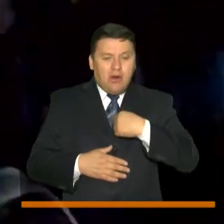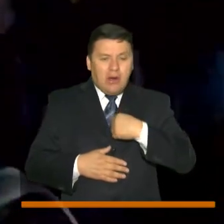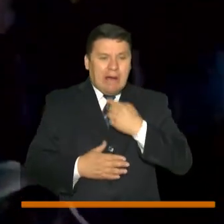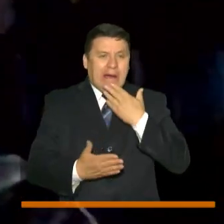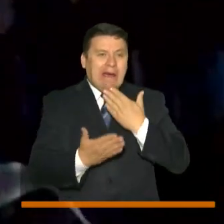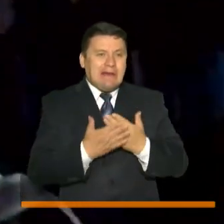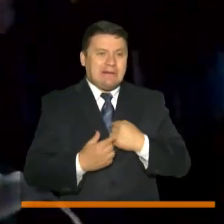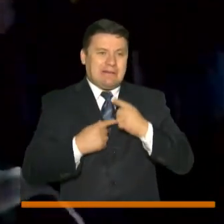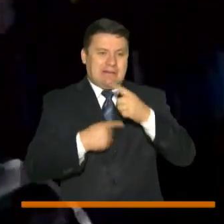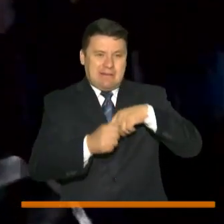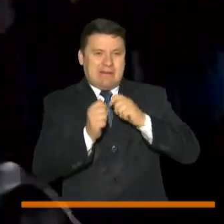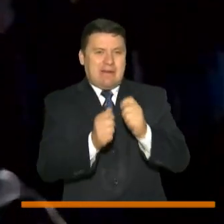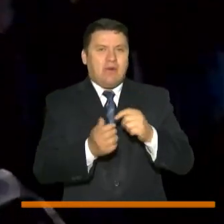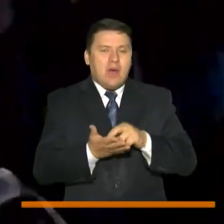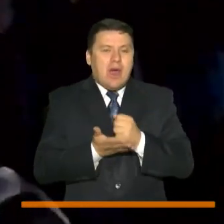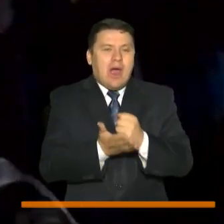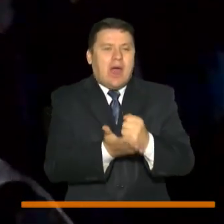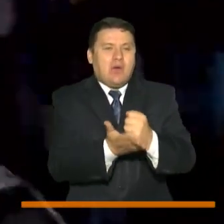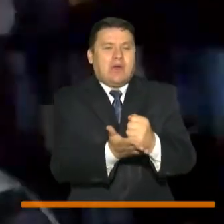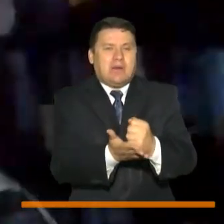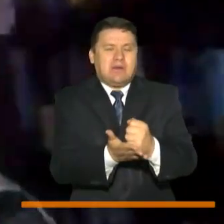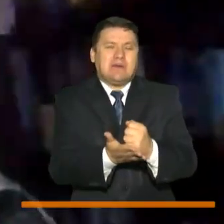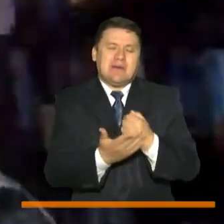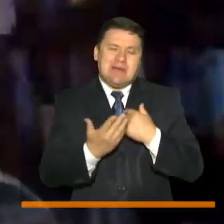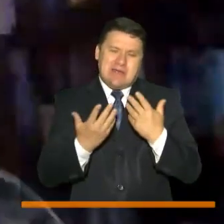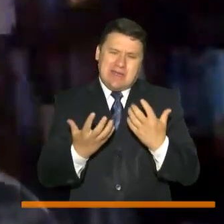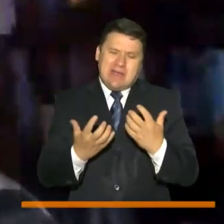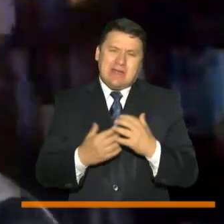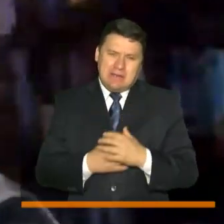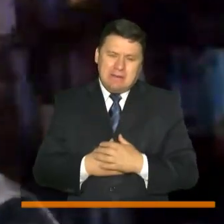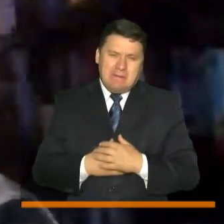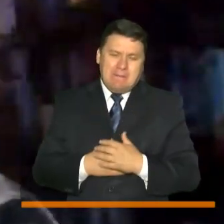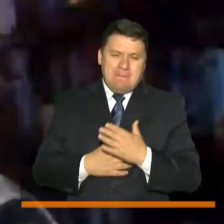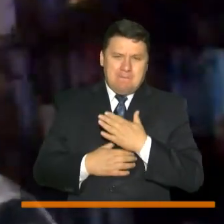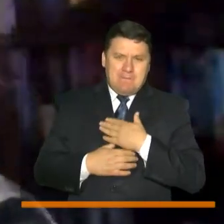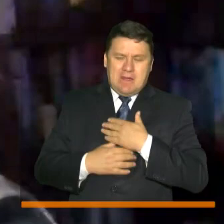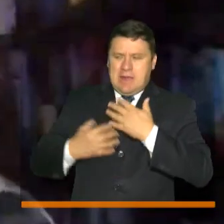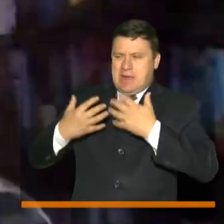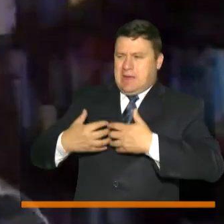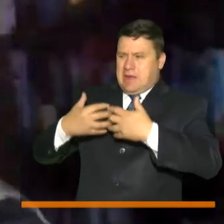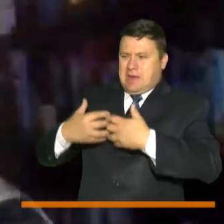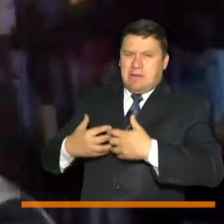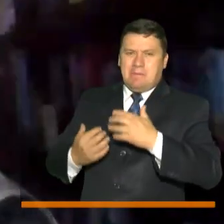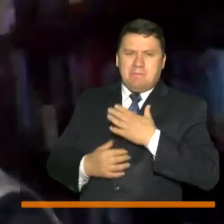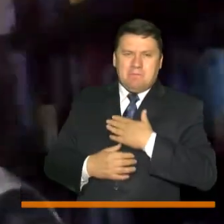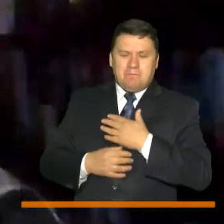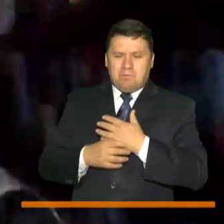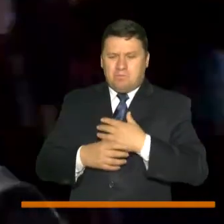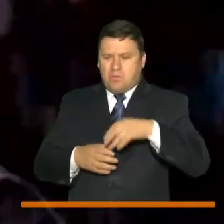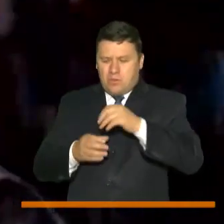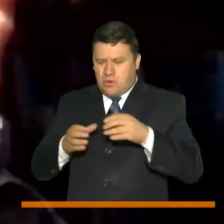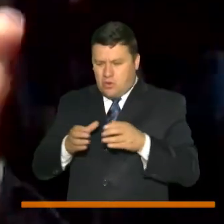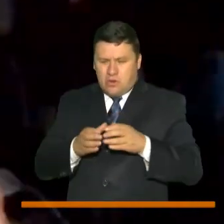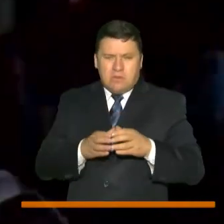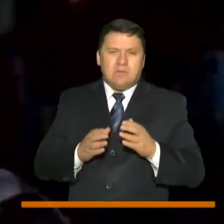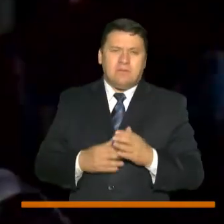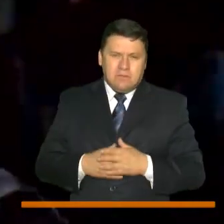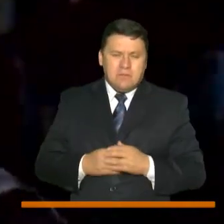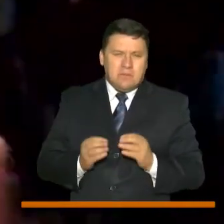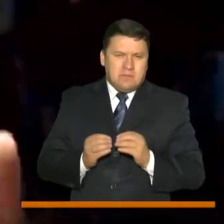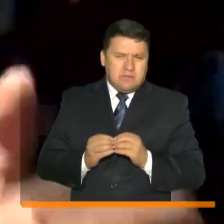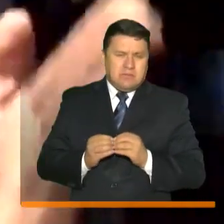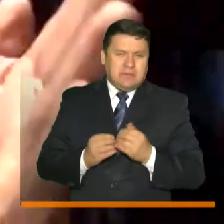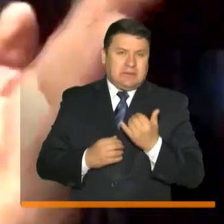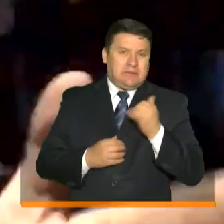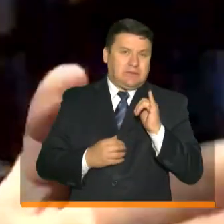nos permiten nos ayudan a ayudar que eso es lo que queremos desde nuestras empresas desde nuestros gremios y vamos